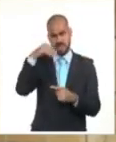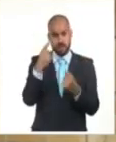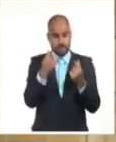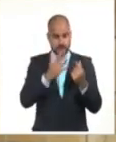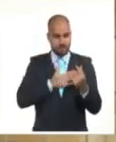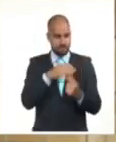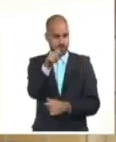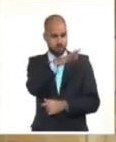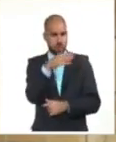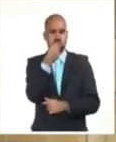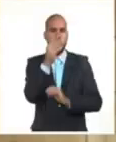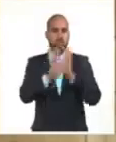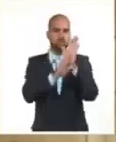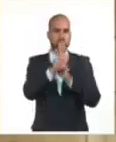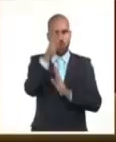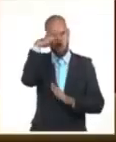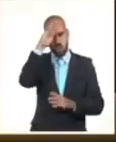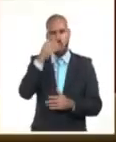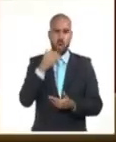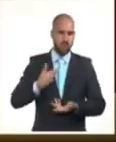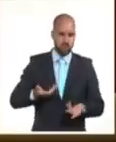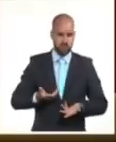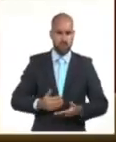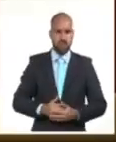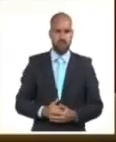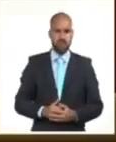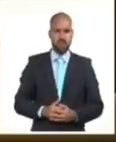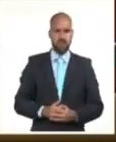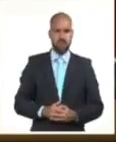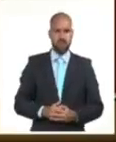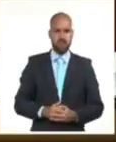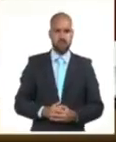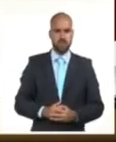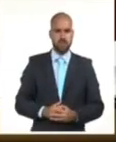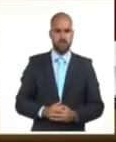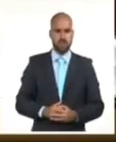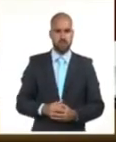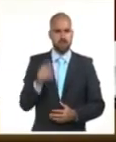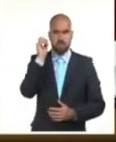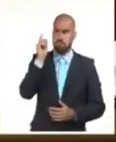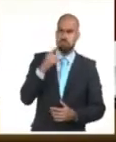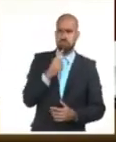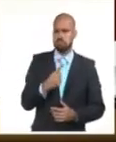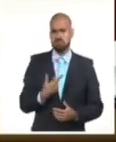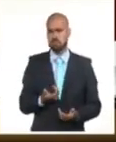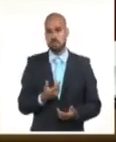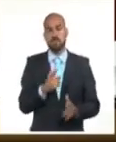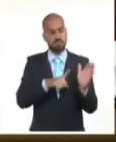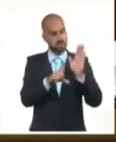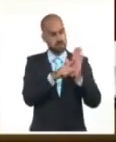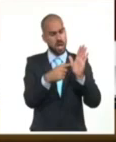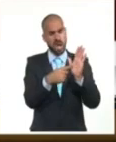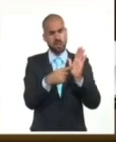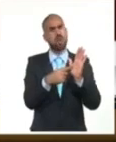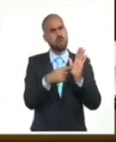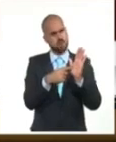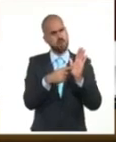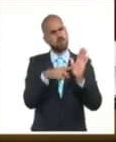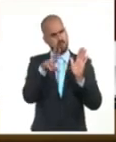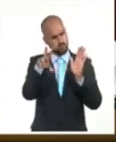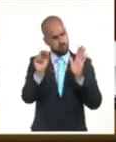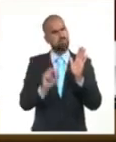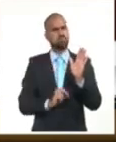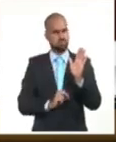para el desarrollo del país. Es una norma moderna, inclusiva y novedosa,